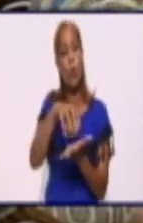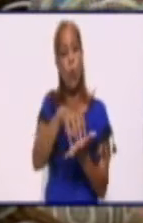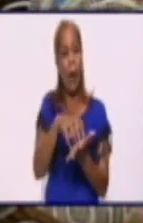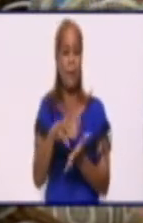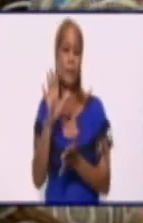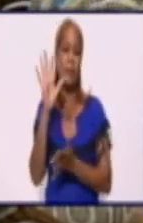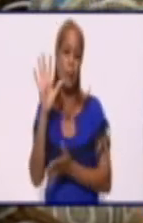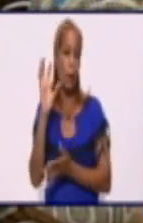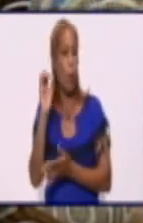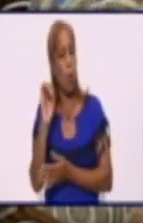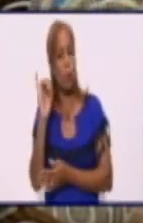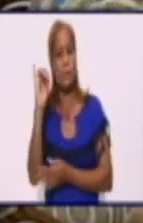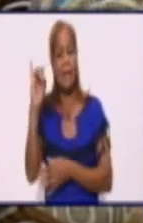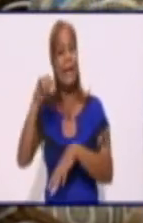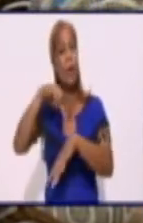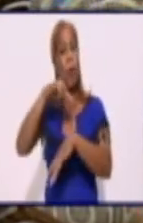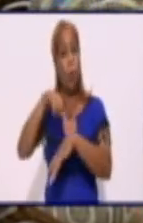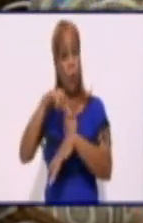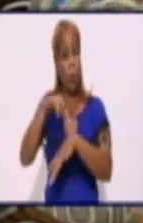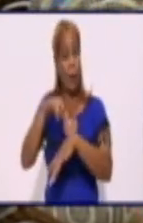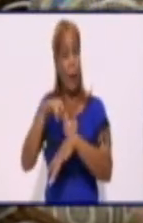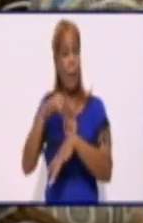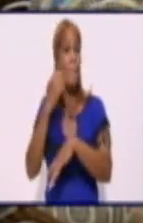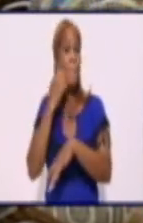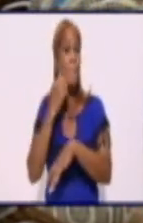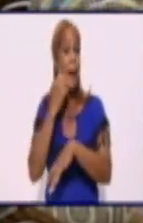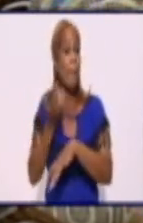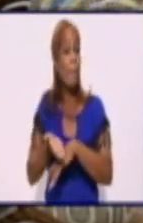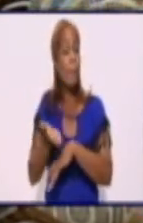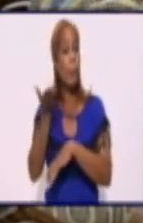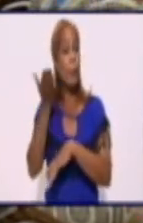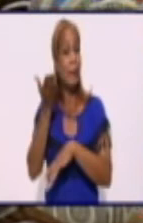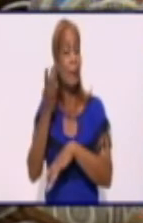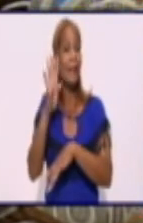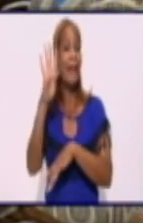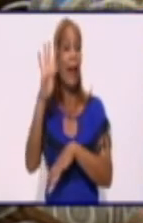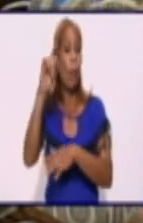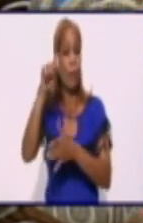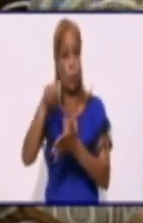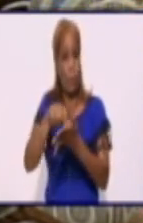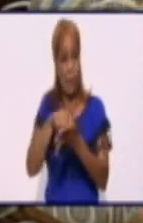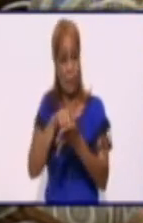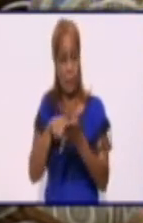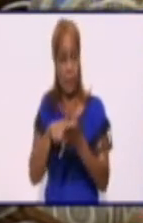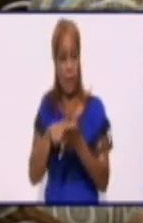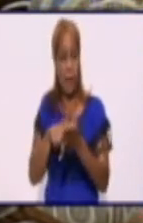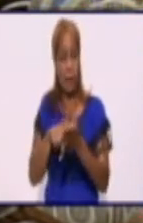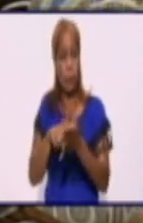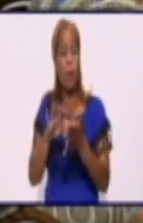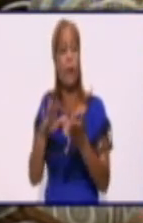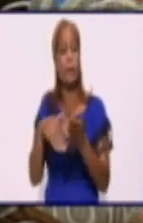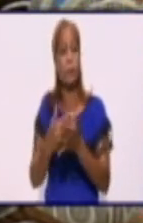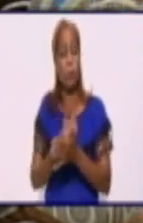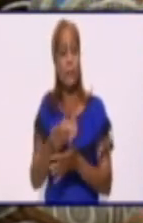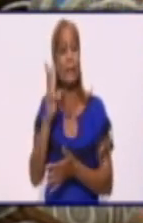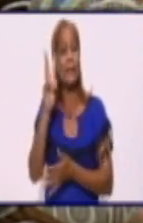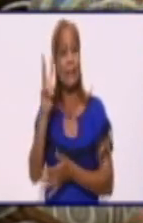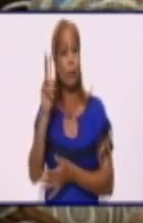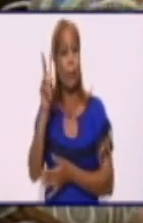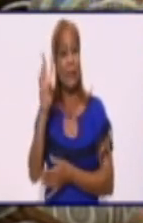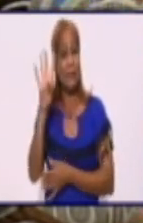muy por encima de las 4 planificadas. Aquí se explica, a nivel del país fueron 325 megawatt de carga